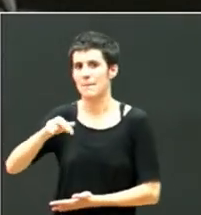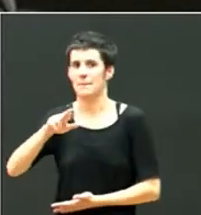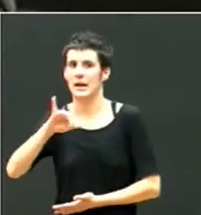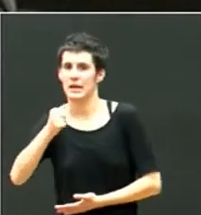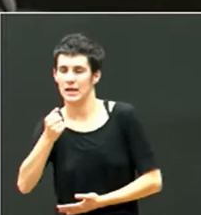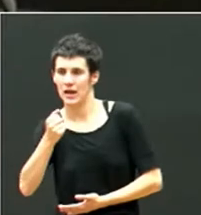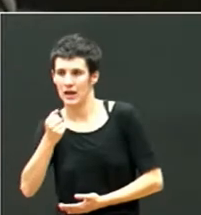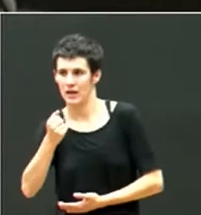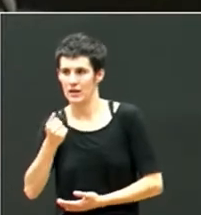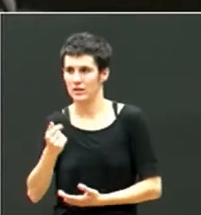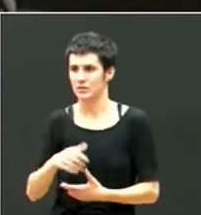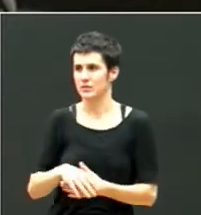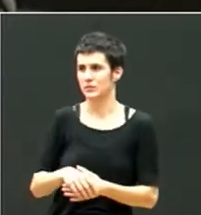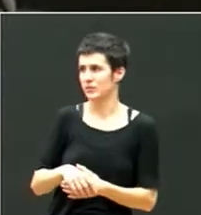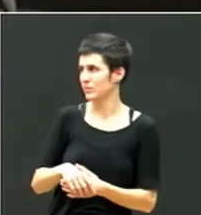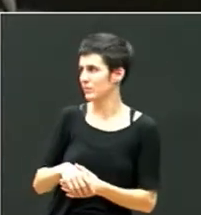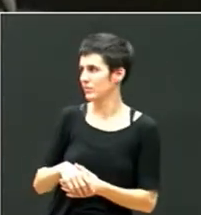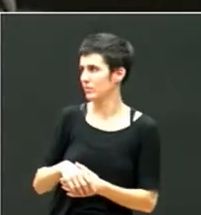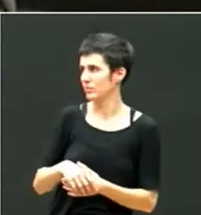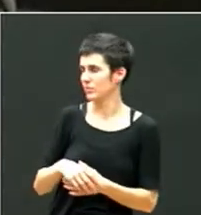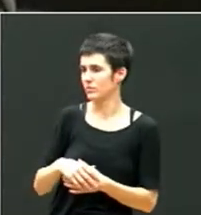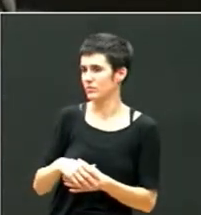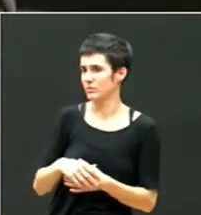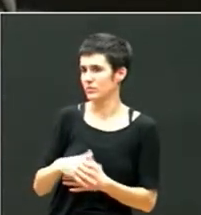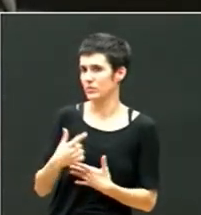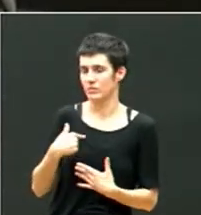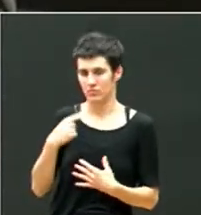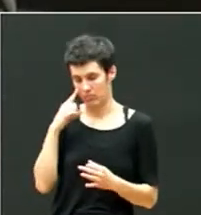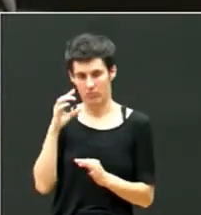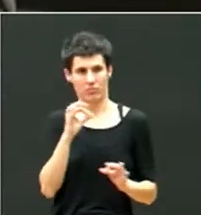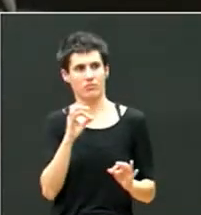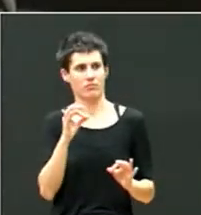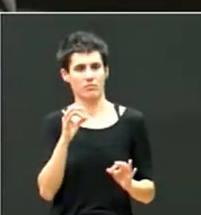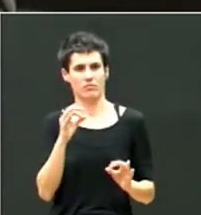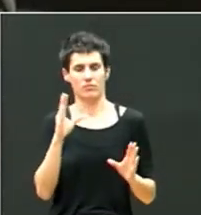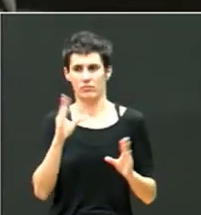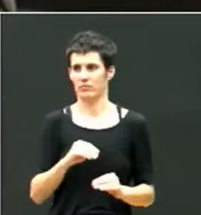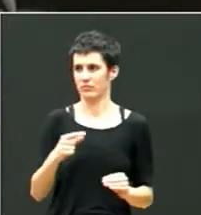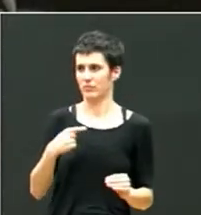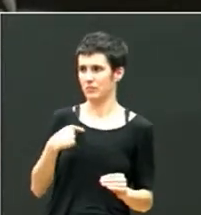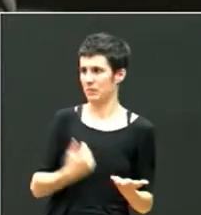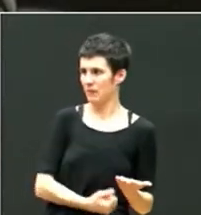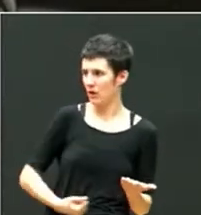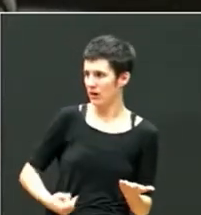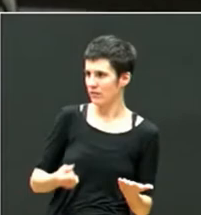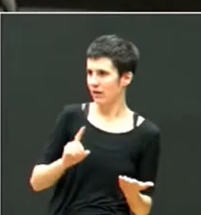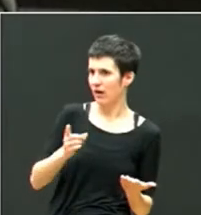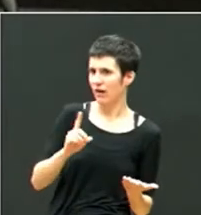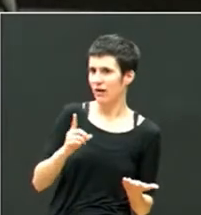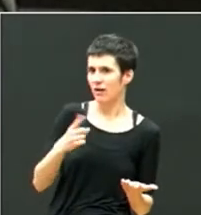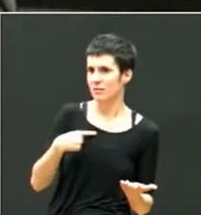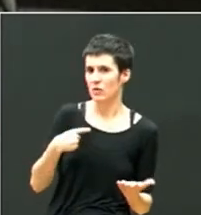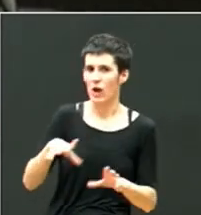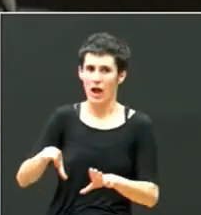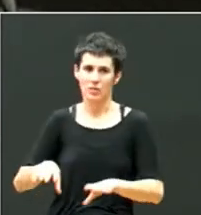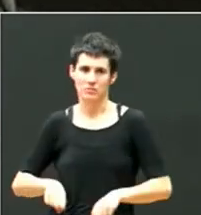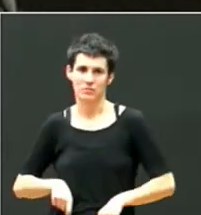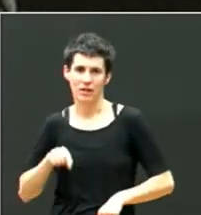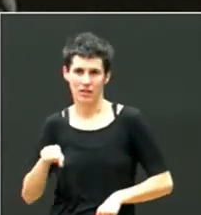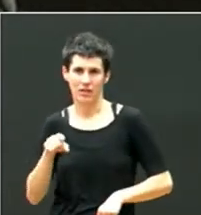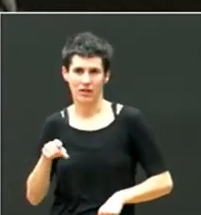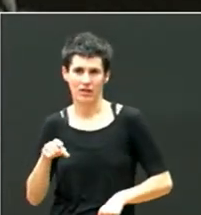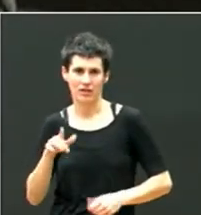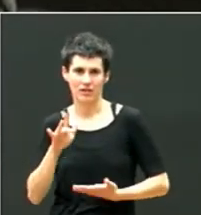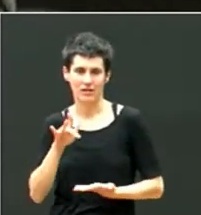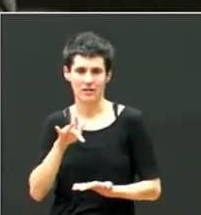que no es, pero bueno. Y entonces se quedó así la enfermera y dijo, pero a ver si le hemos hecho la ecografía. dice, no, no, no, es que es adoptada, es adoptada y tal. Y cuando